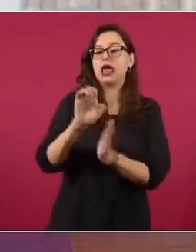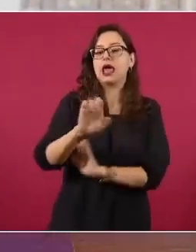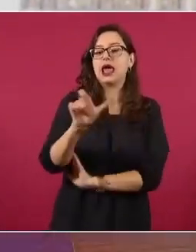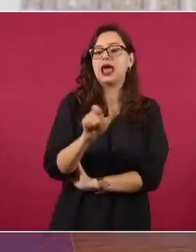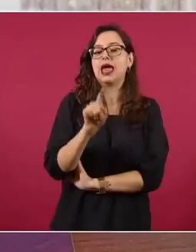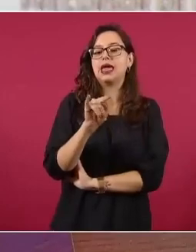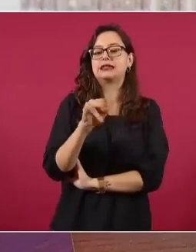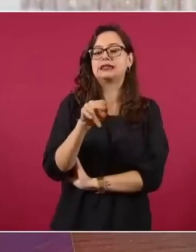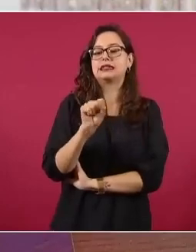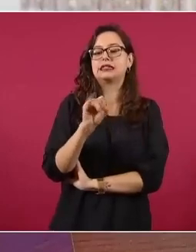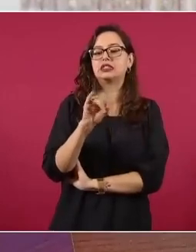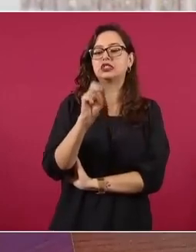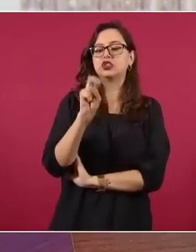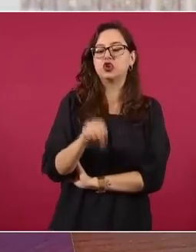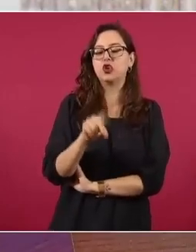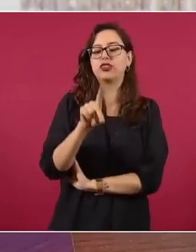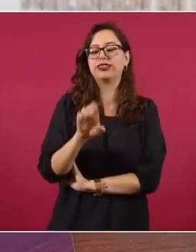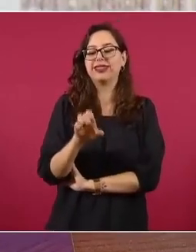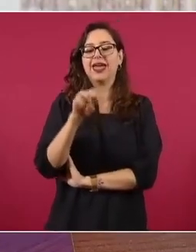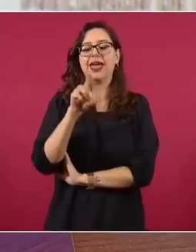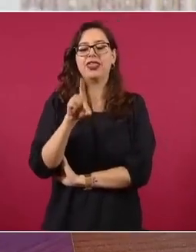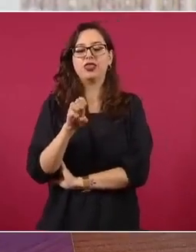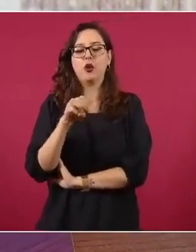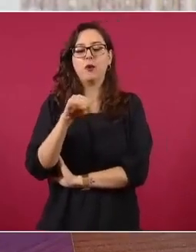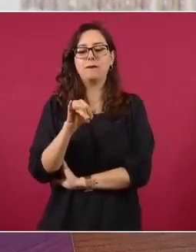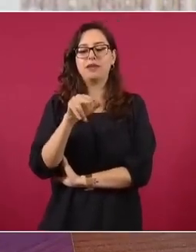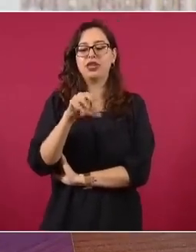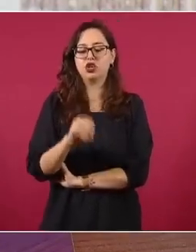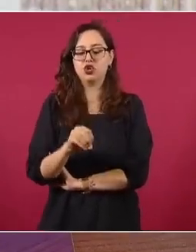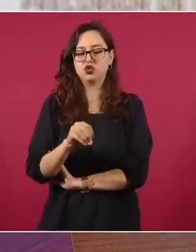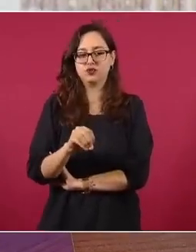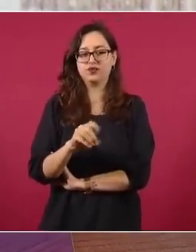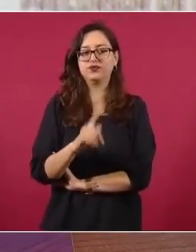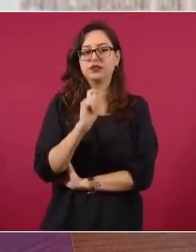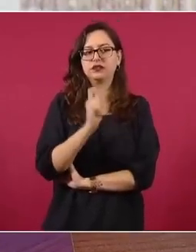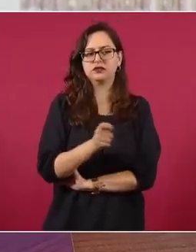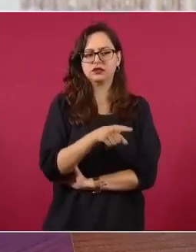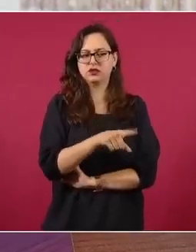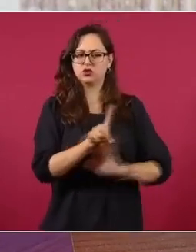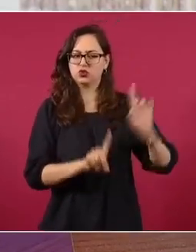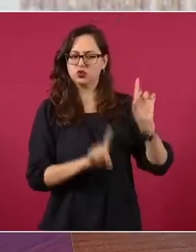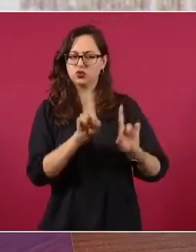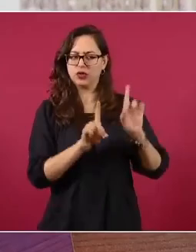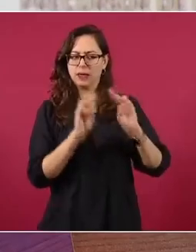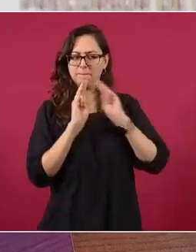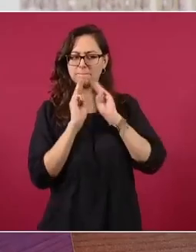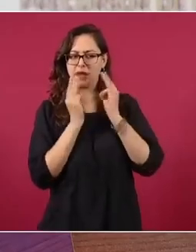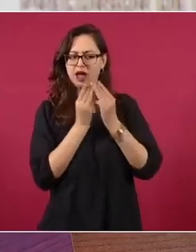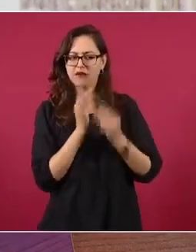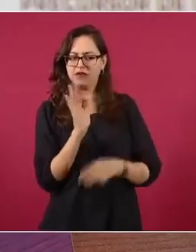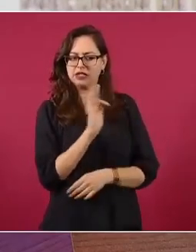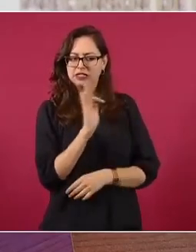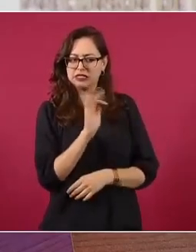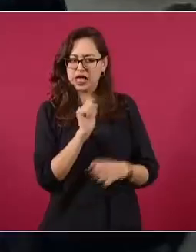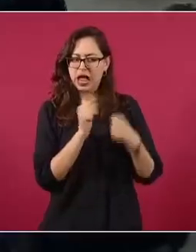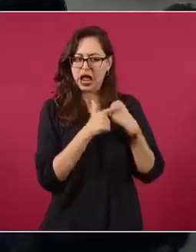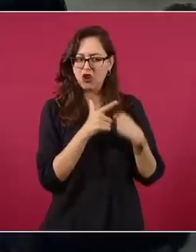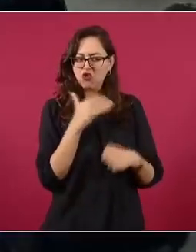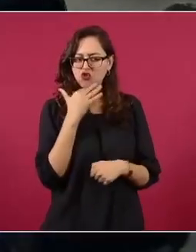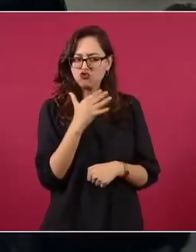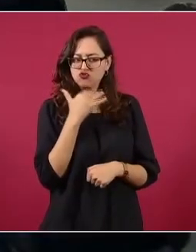Cuando Salinas se consideraba delito grave la corrupción,